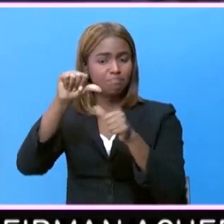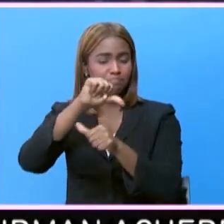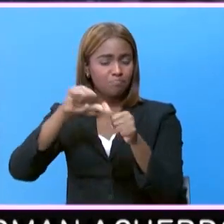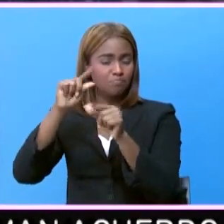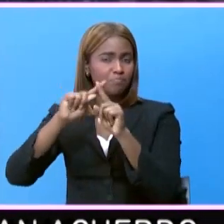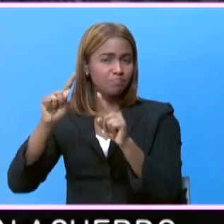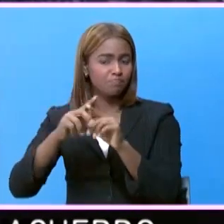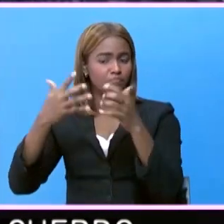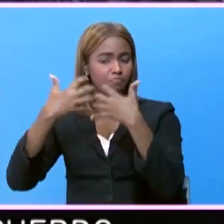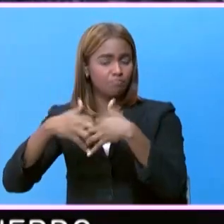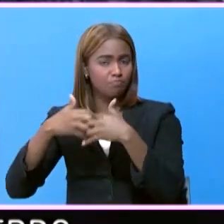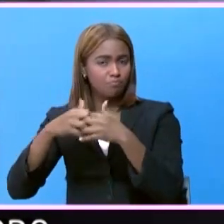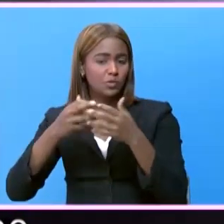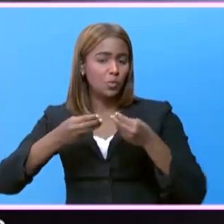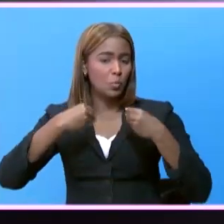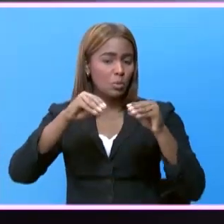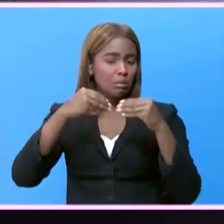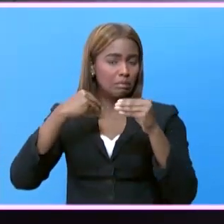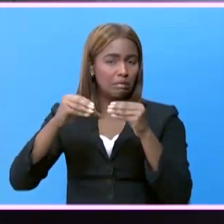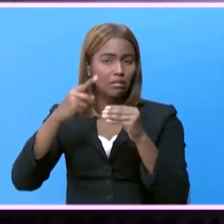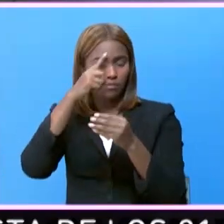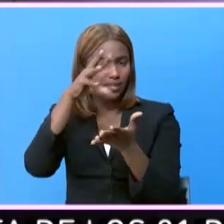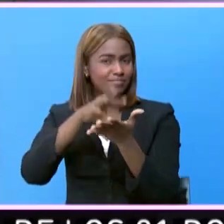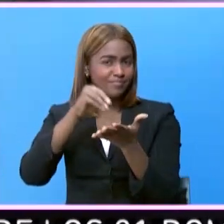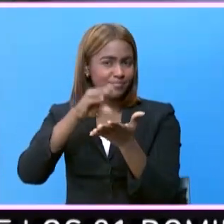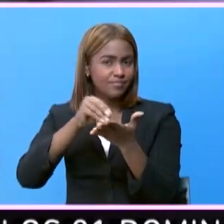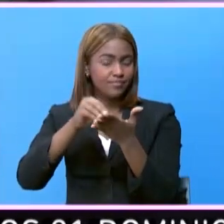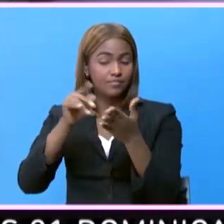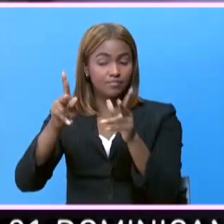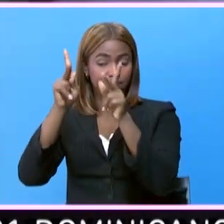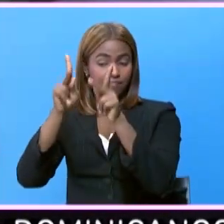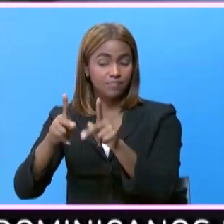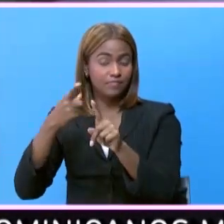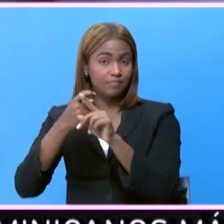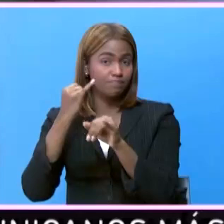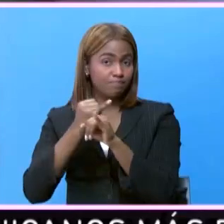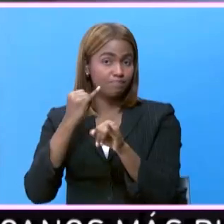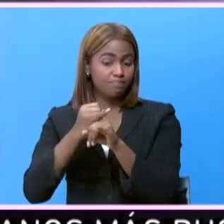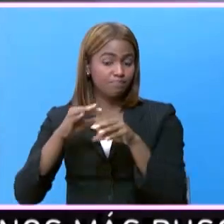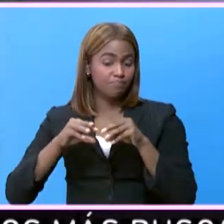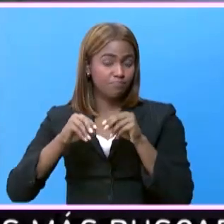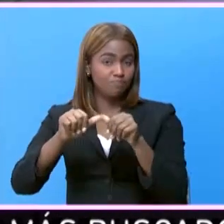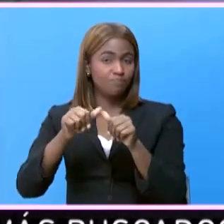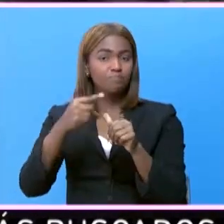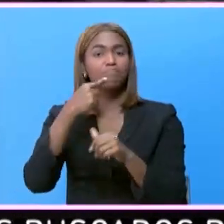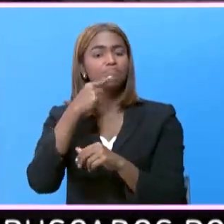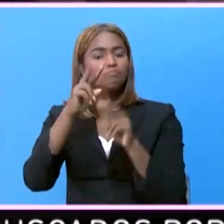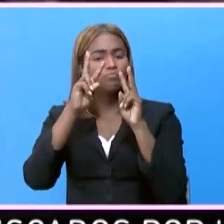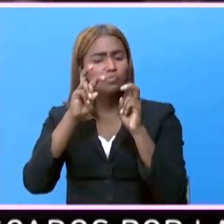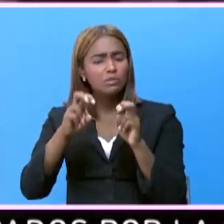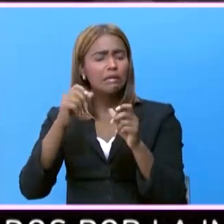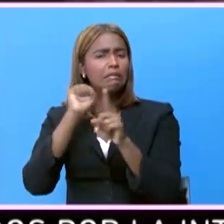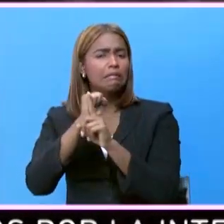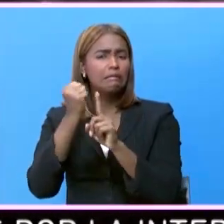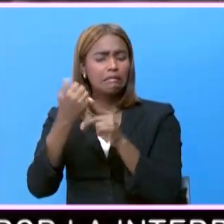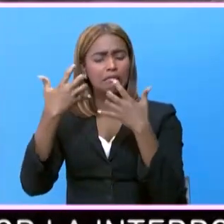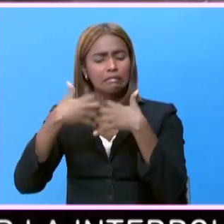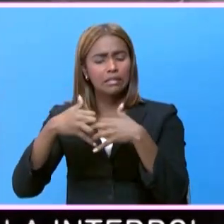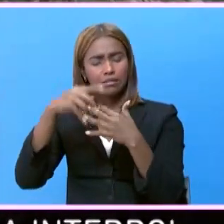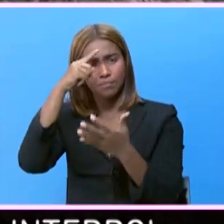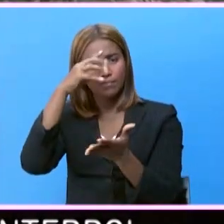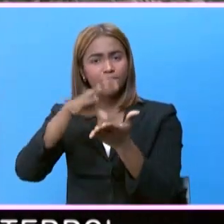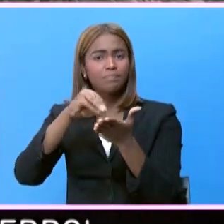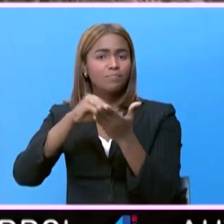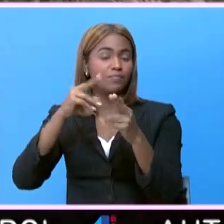industriales, productores y distribuidores de arroz, el titular del organismo agropecuario, analizó la situación de la industria arrocera